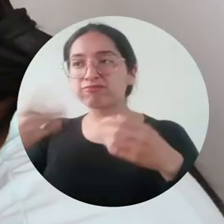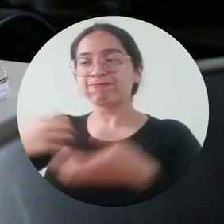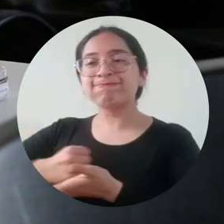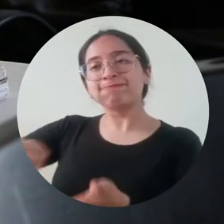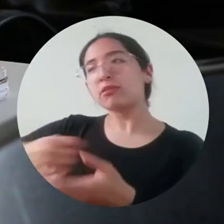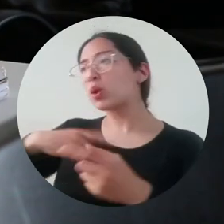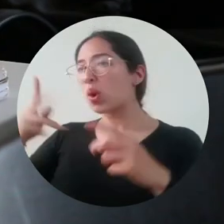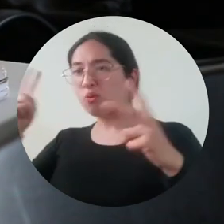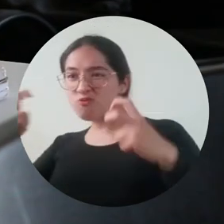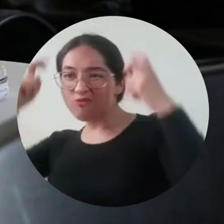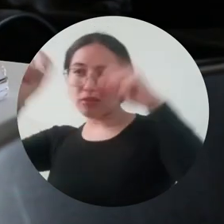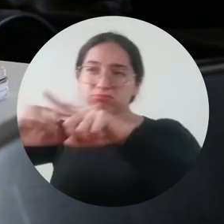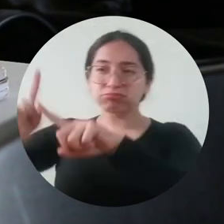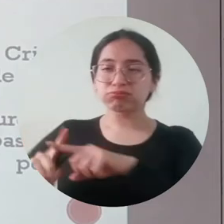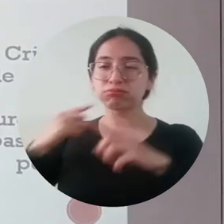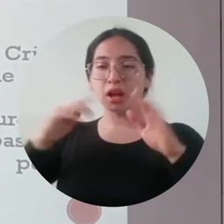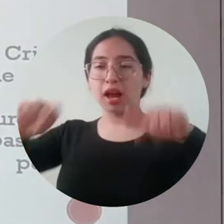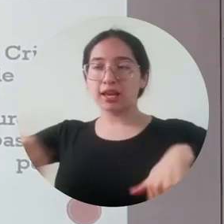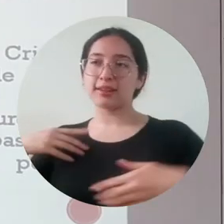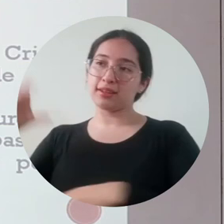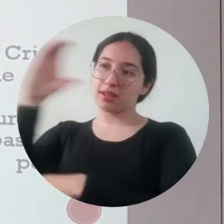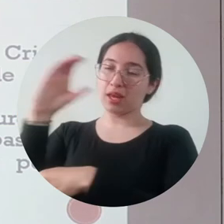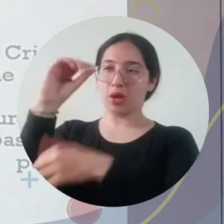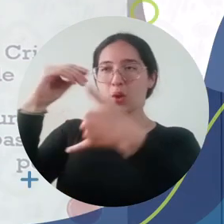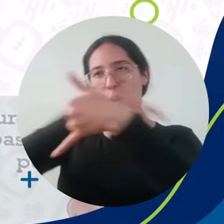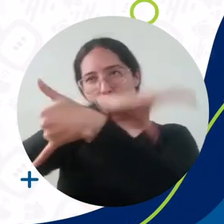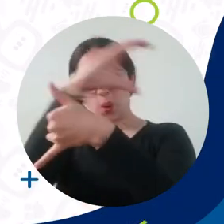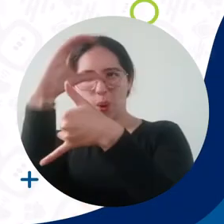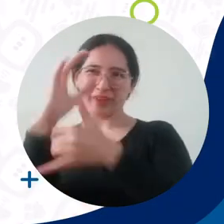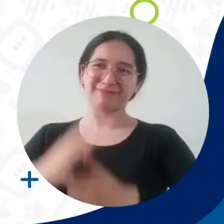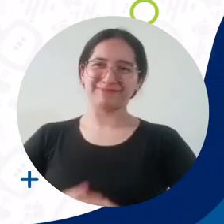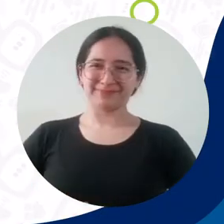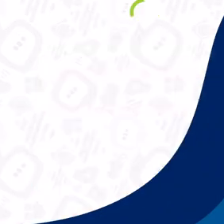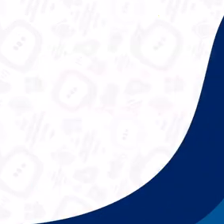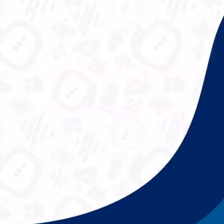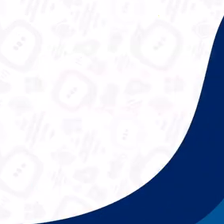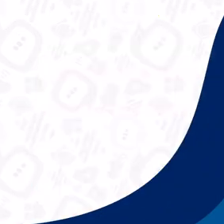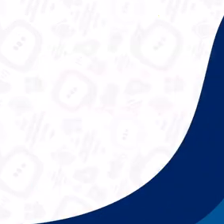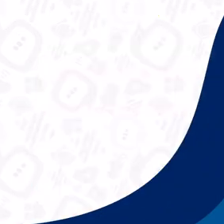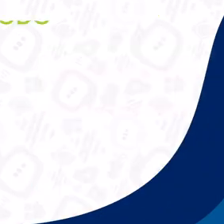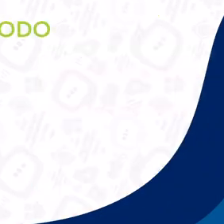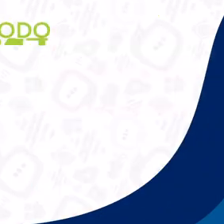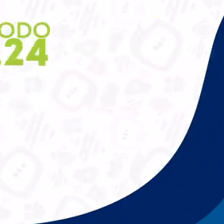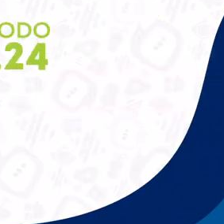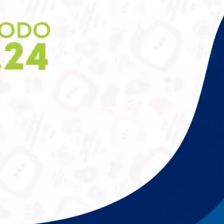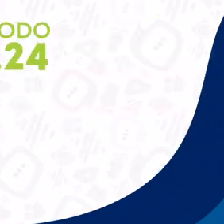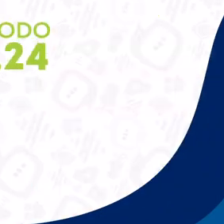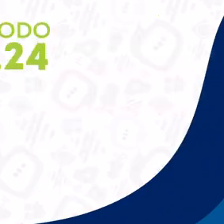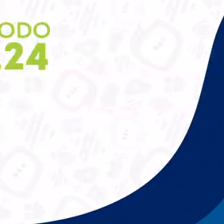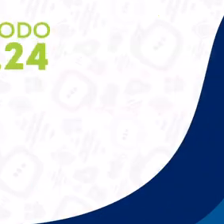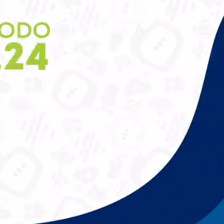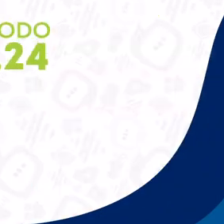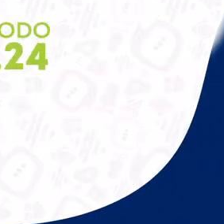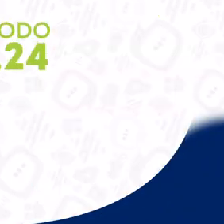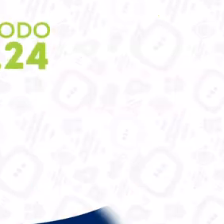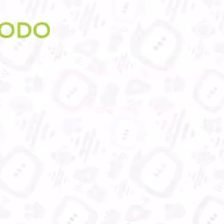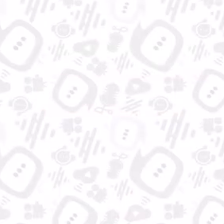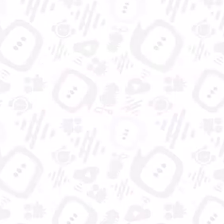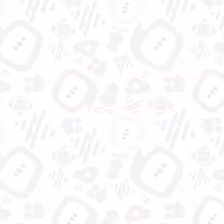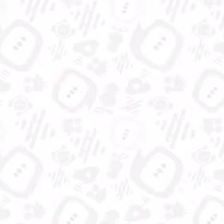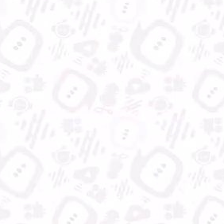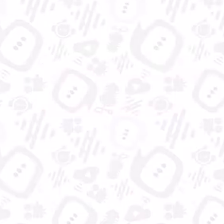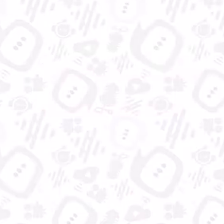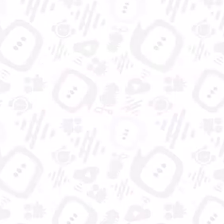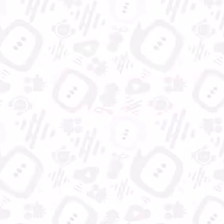conocimiento y la valoración de la historia y el patrimonio en el Caribe colombiano. Universidad de Magdalena, aún más influyente